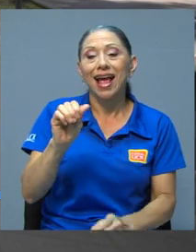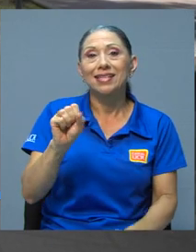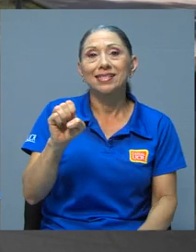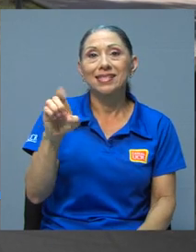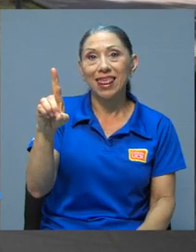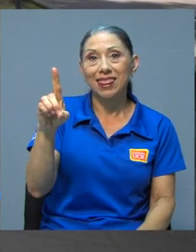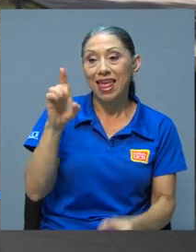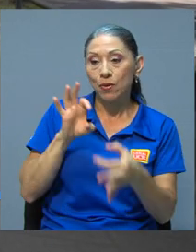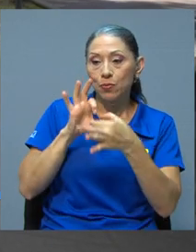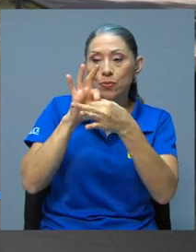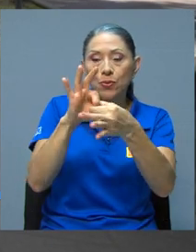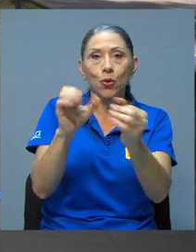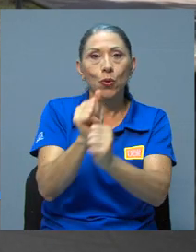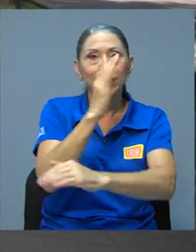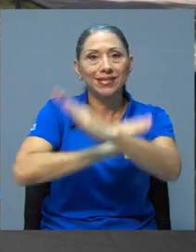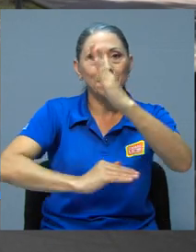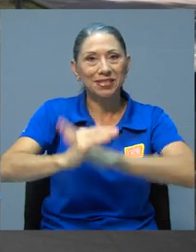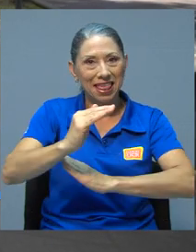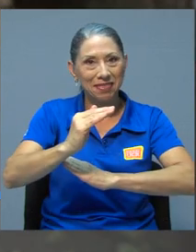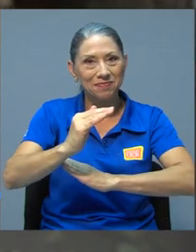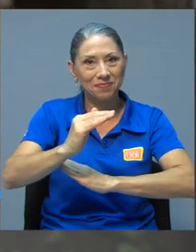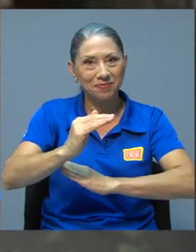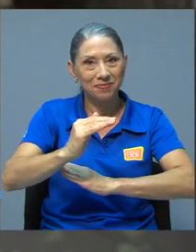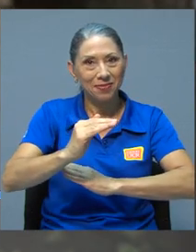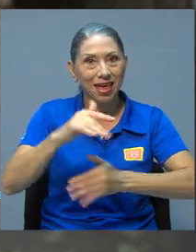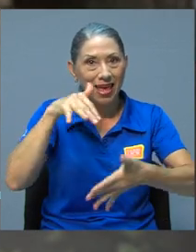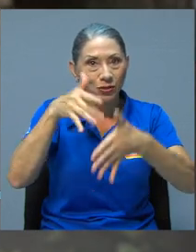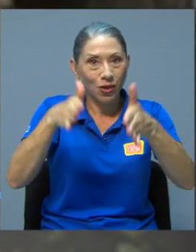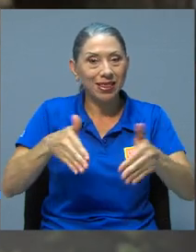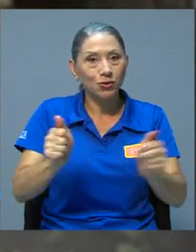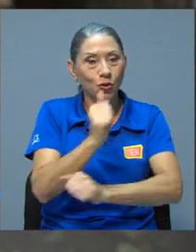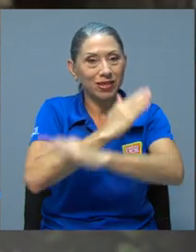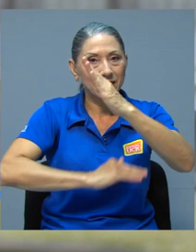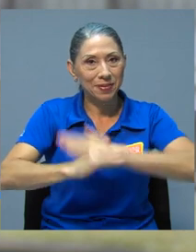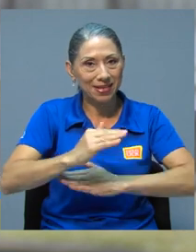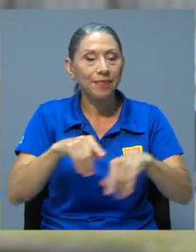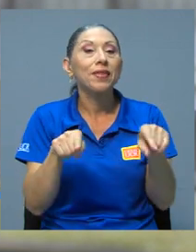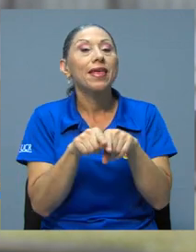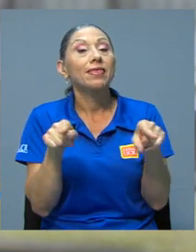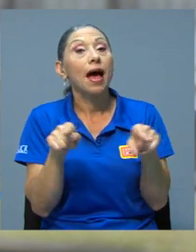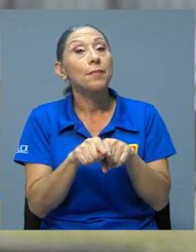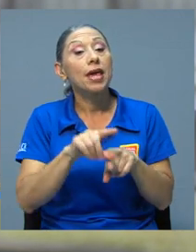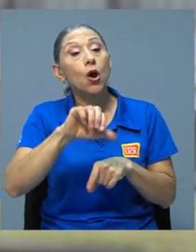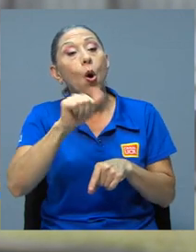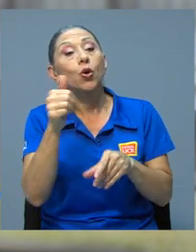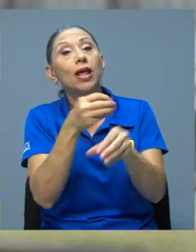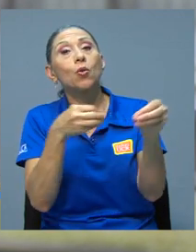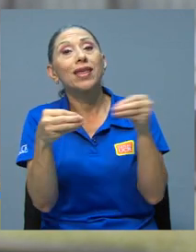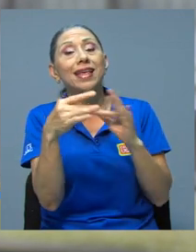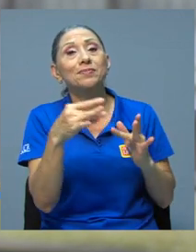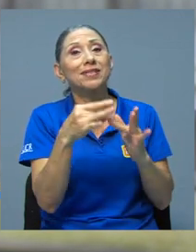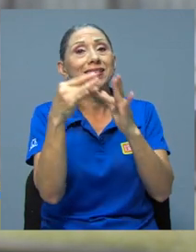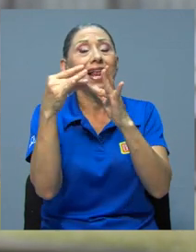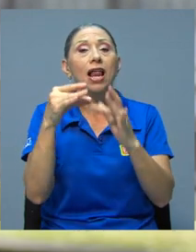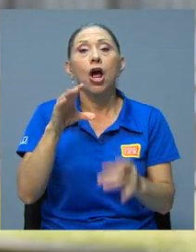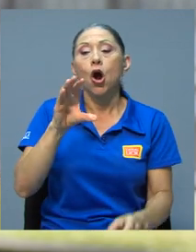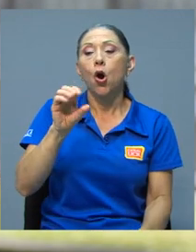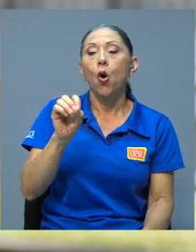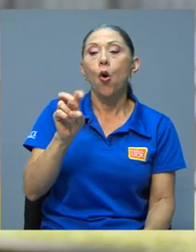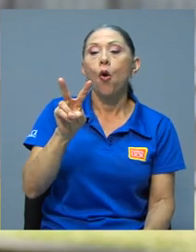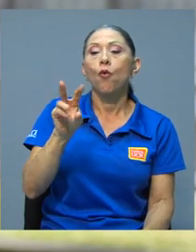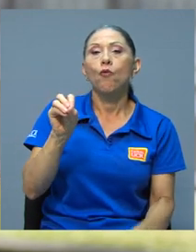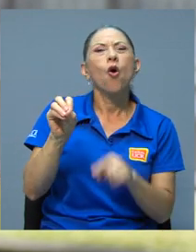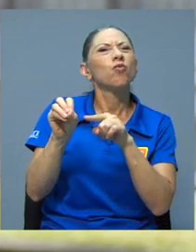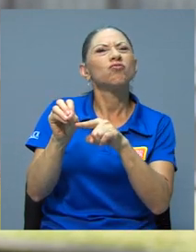tiene que ver con todos los asuntos de discapacidad, con la población estudiantil. También tenemos otra unidad especializada, que es el